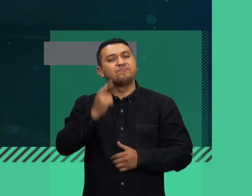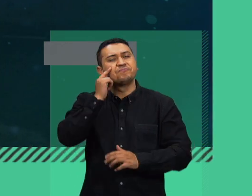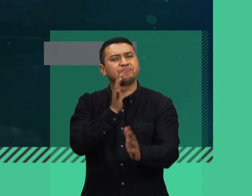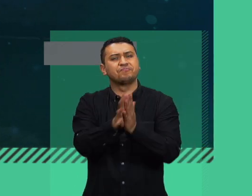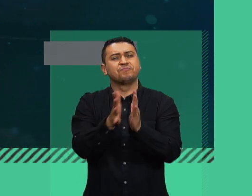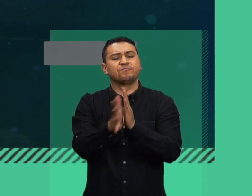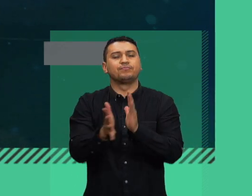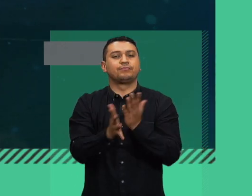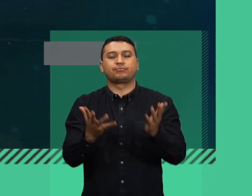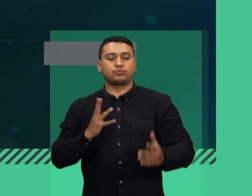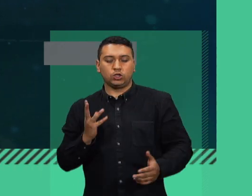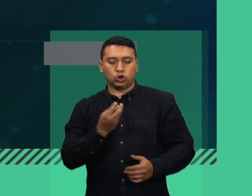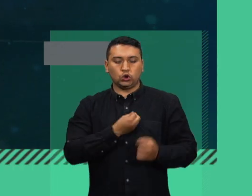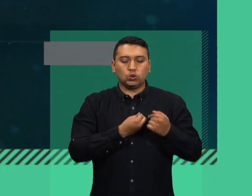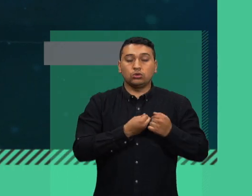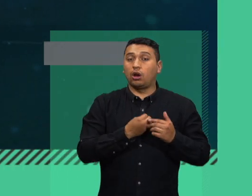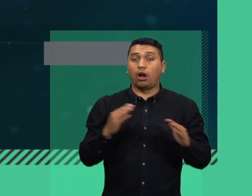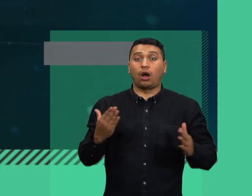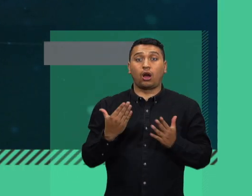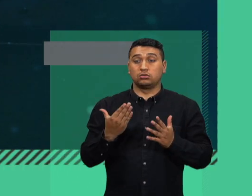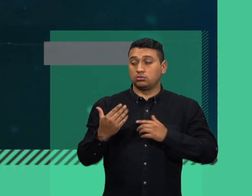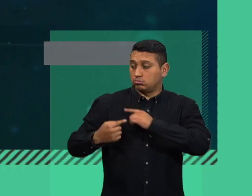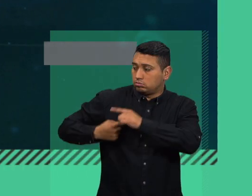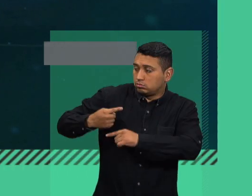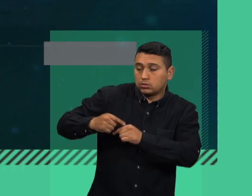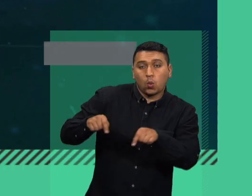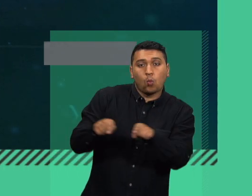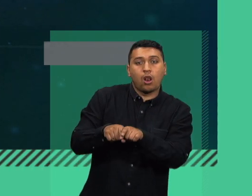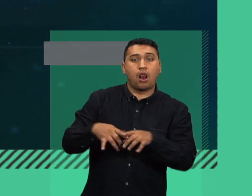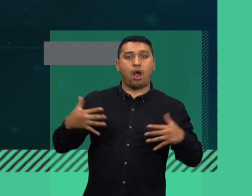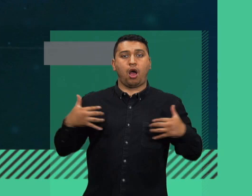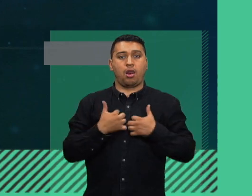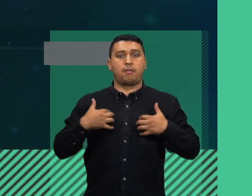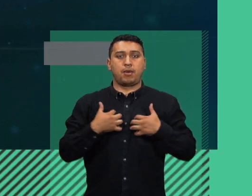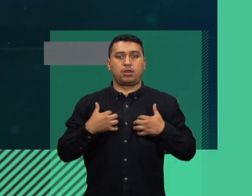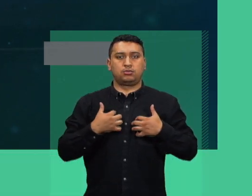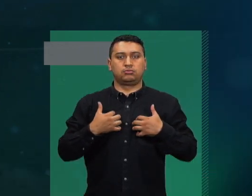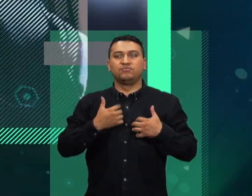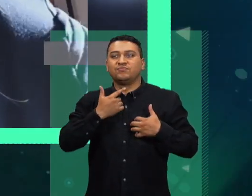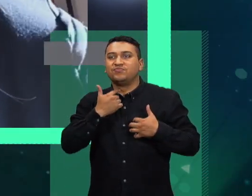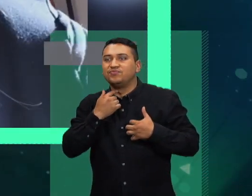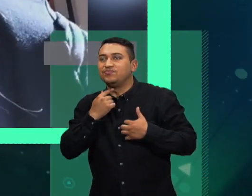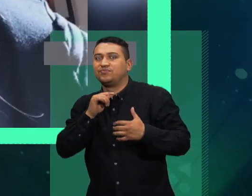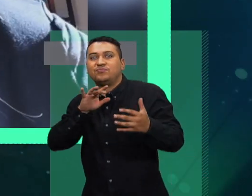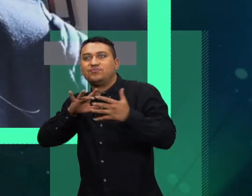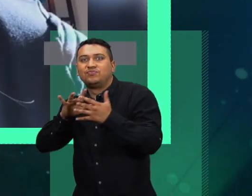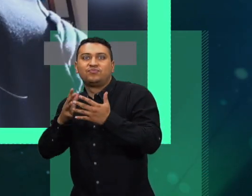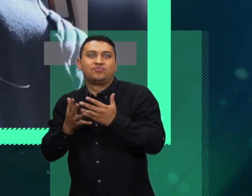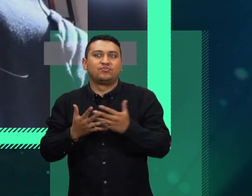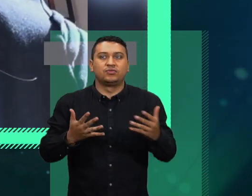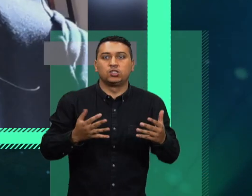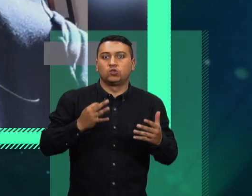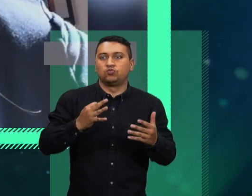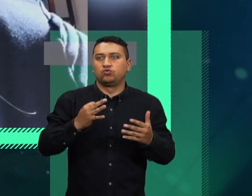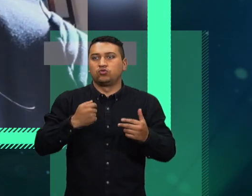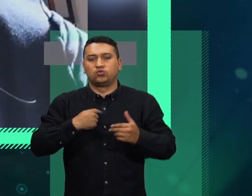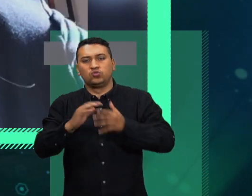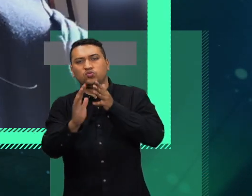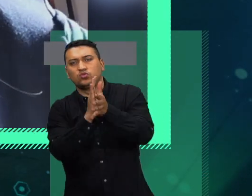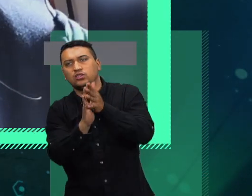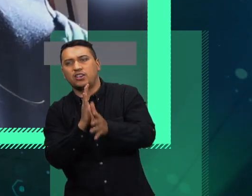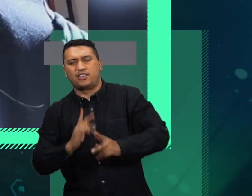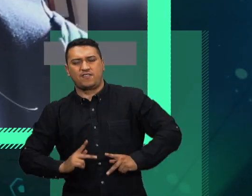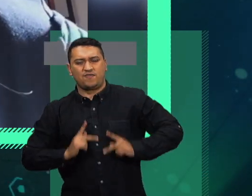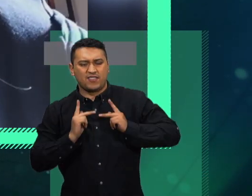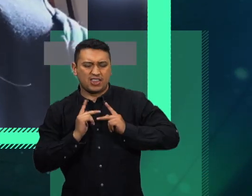confort de la rutina y sobre todo de las expectativas. Como incluso todo el tiempo nos estamos contando historias sobre nuestra vida, sobre cómo va a ser,